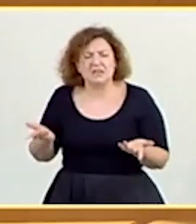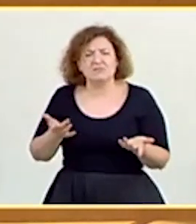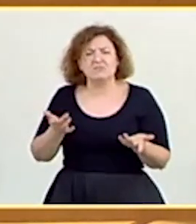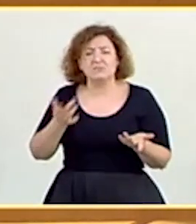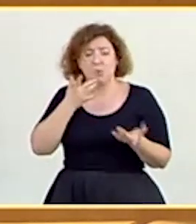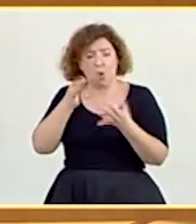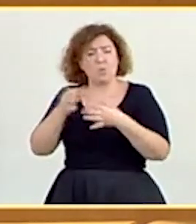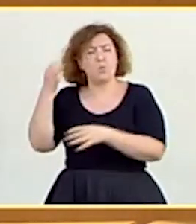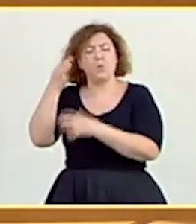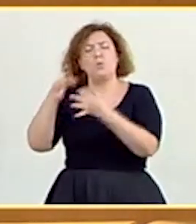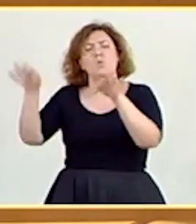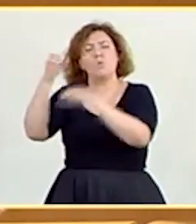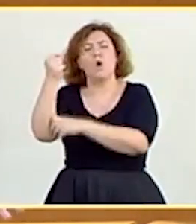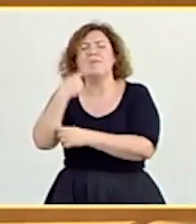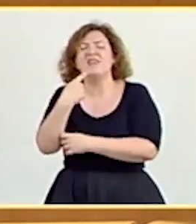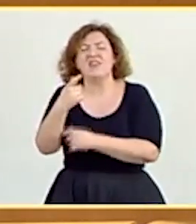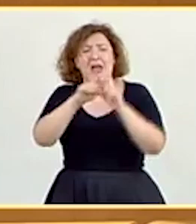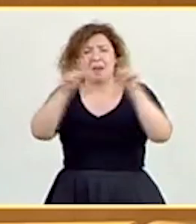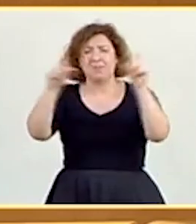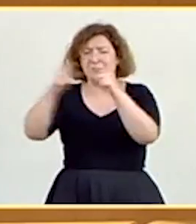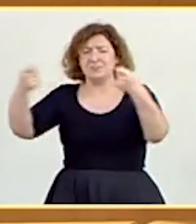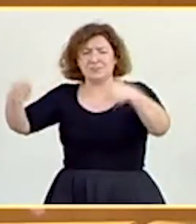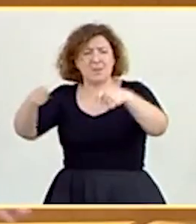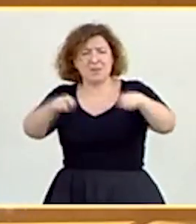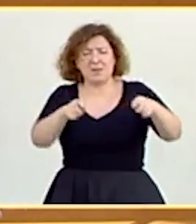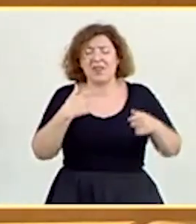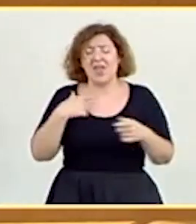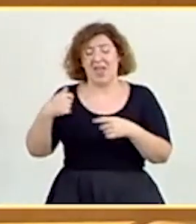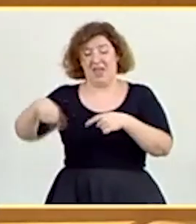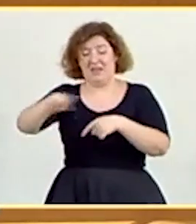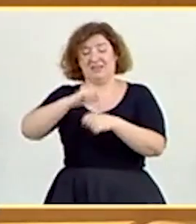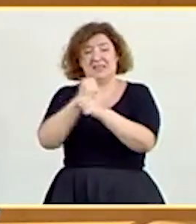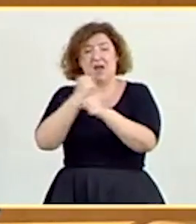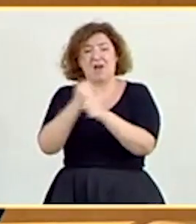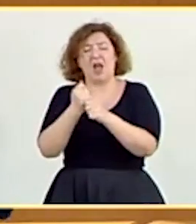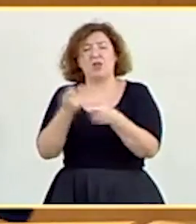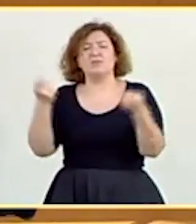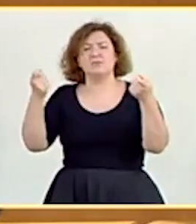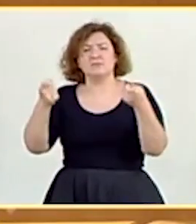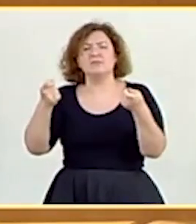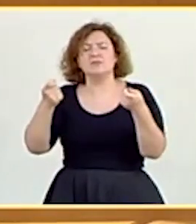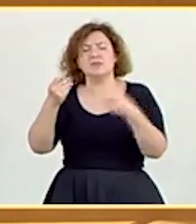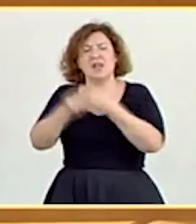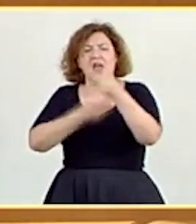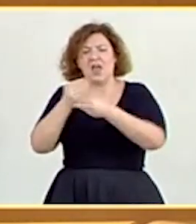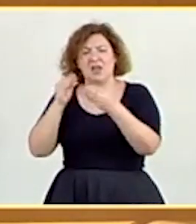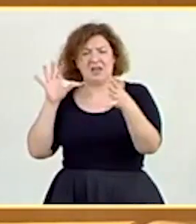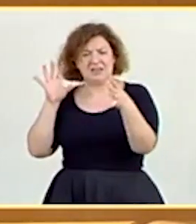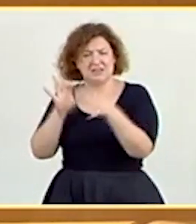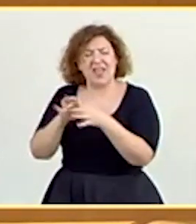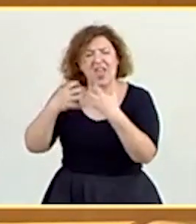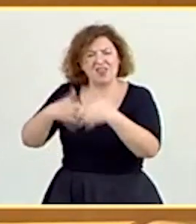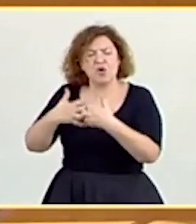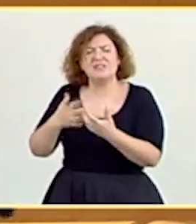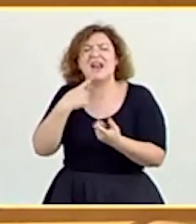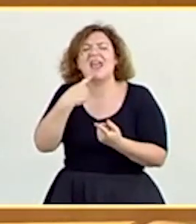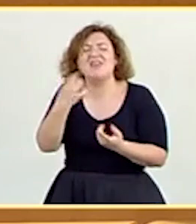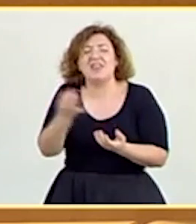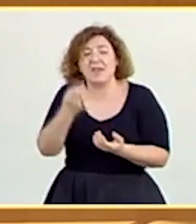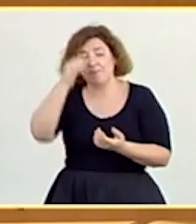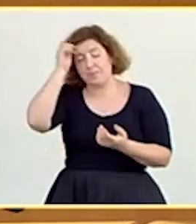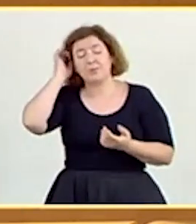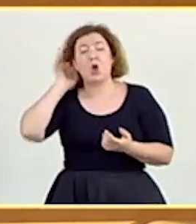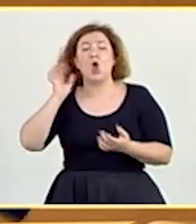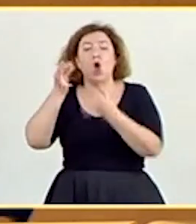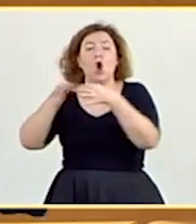evitar el cierre de las plantas y la protección de estos trabajadores que están asociados, estos puestos de trabajo que están asociados a la industria? Bueno, pues lo que